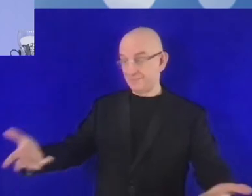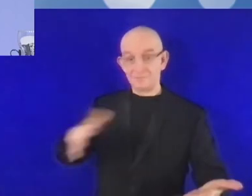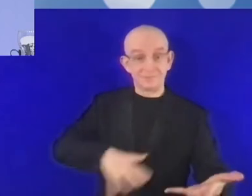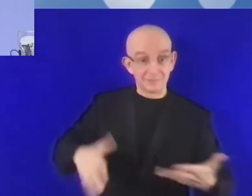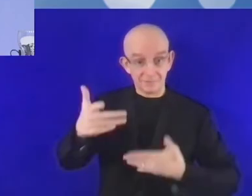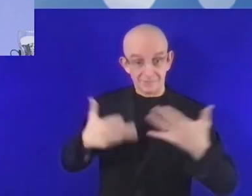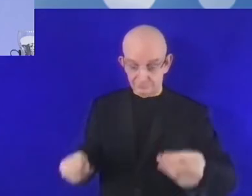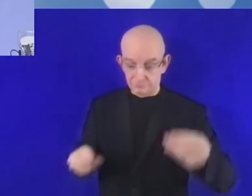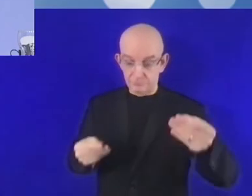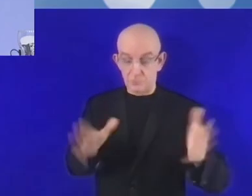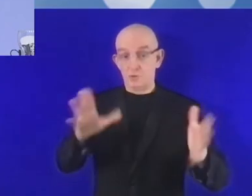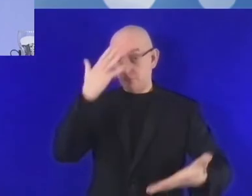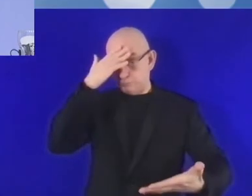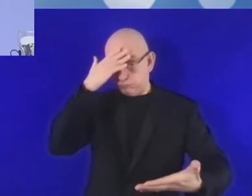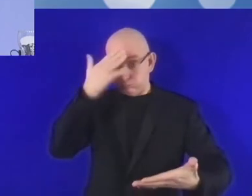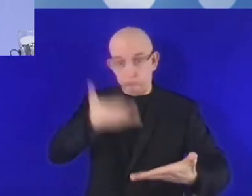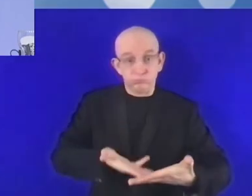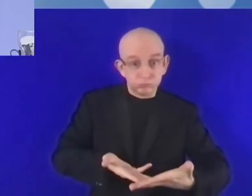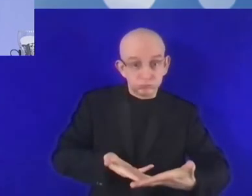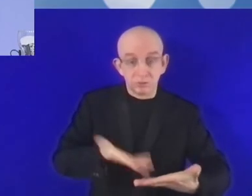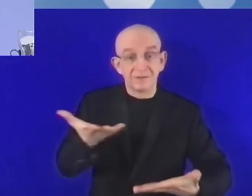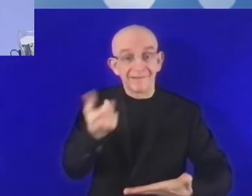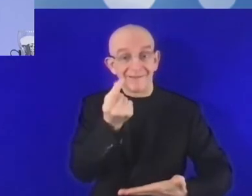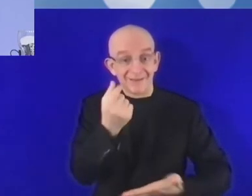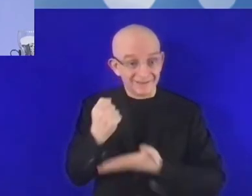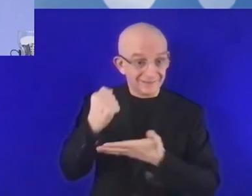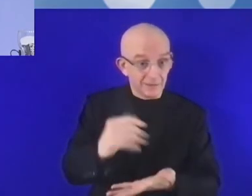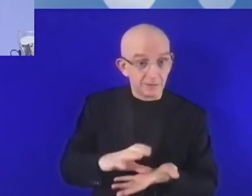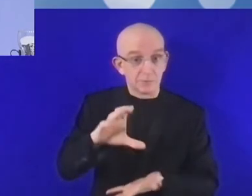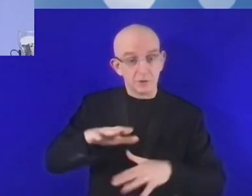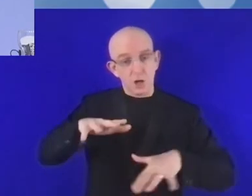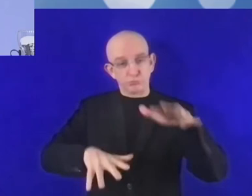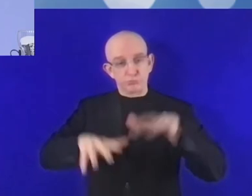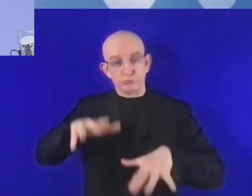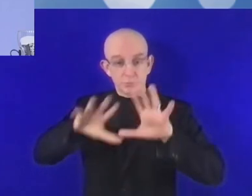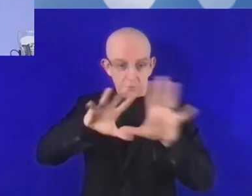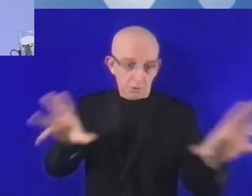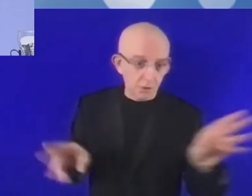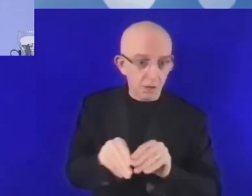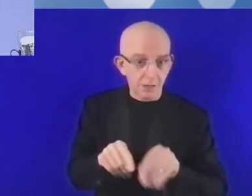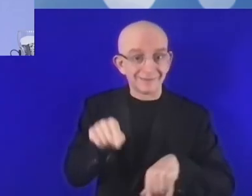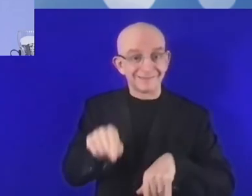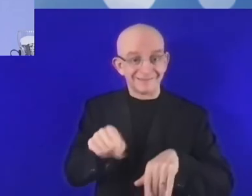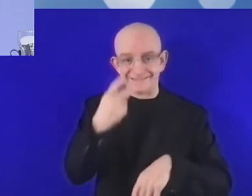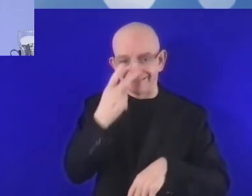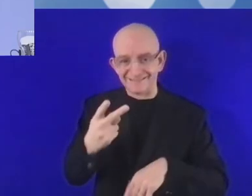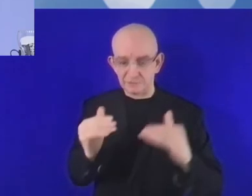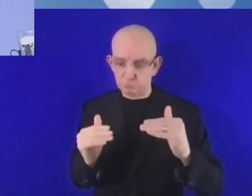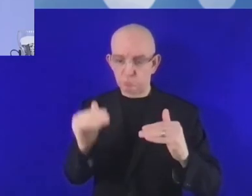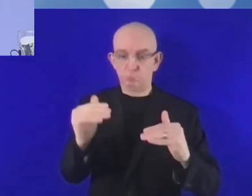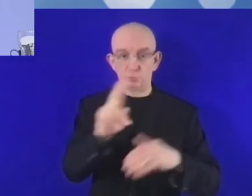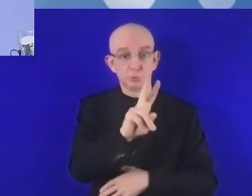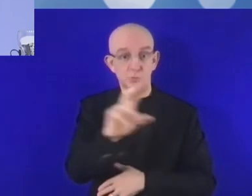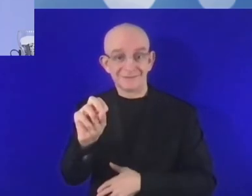Donde el denominado venture capital es de fácil acceso, se